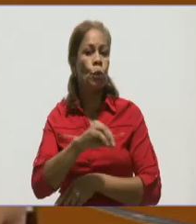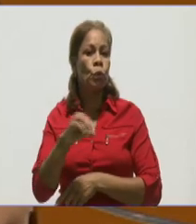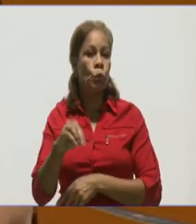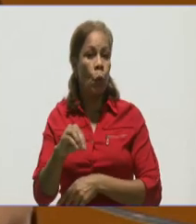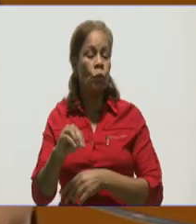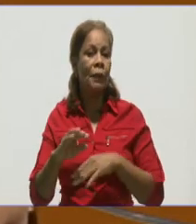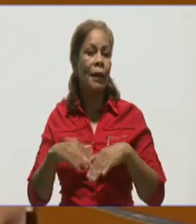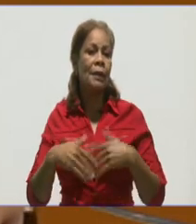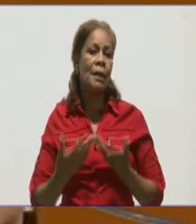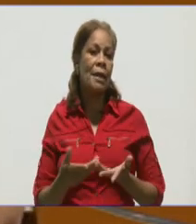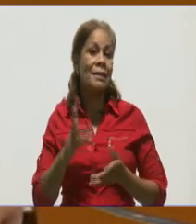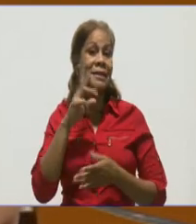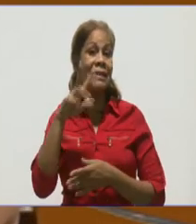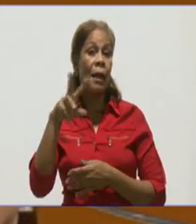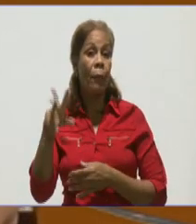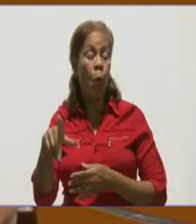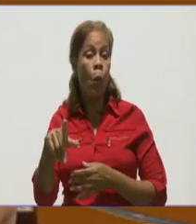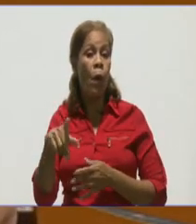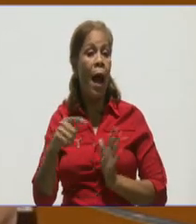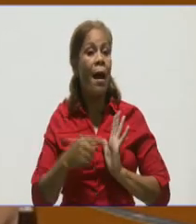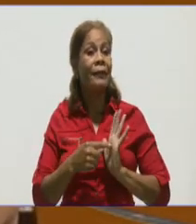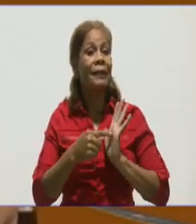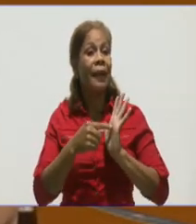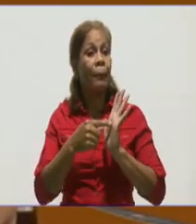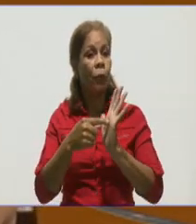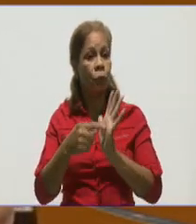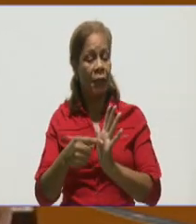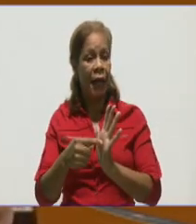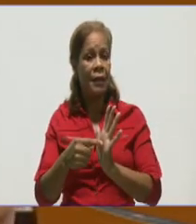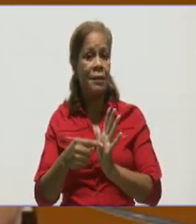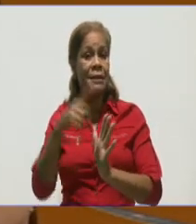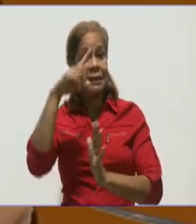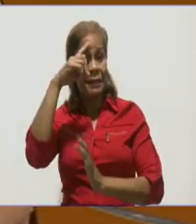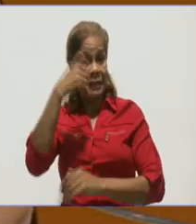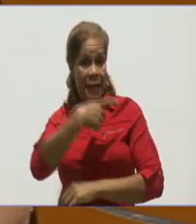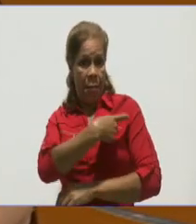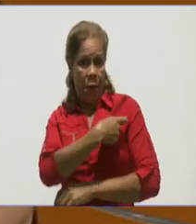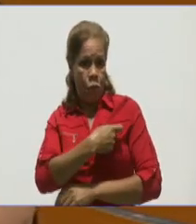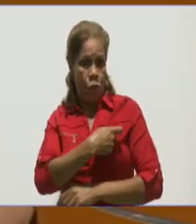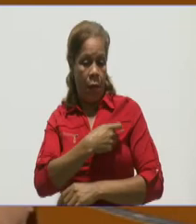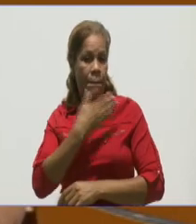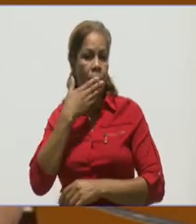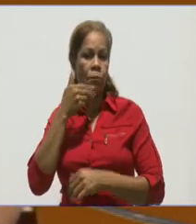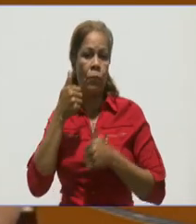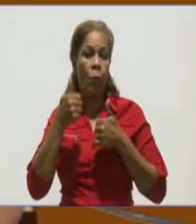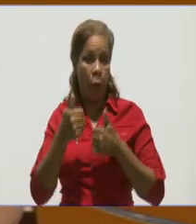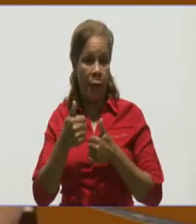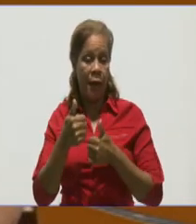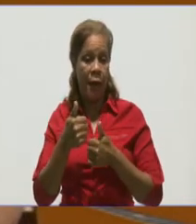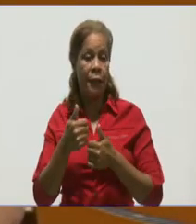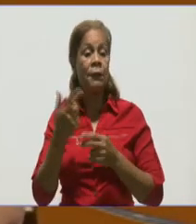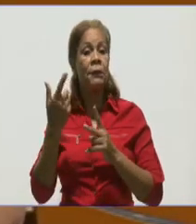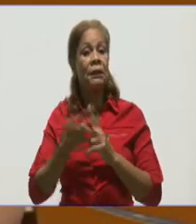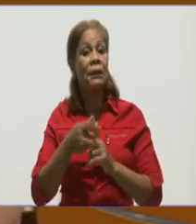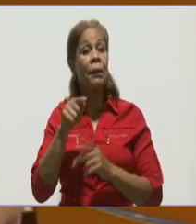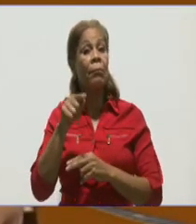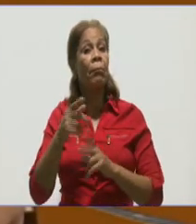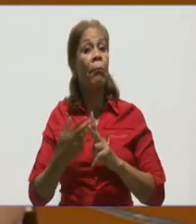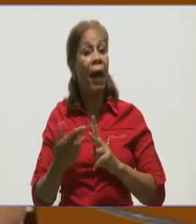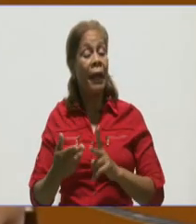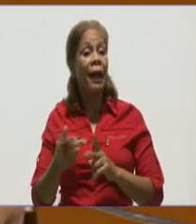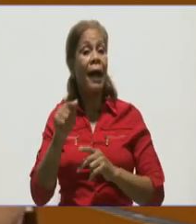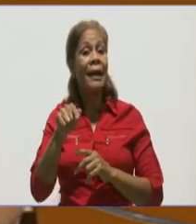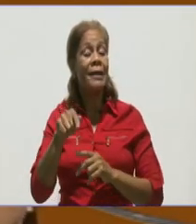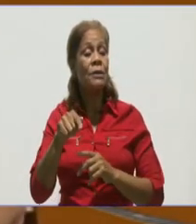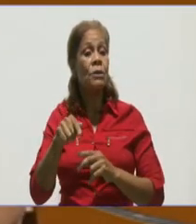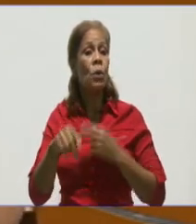se trata, se está tratando de demostrar la eficacia del candidato vacunal, no es la vacuna, es el candidato vacunal. Y para eso se hacen dos